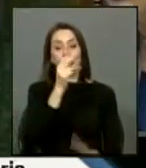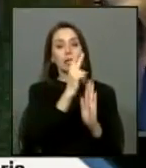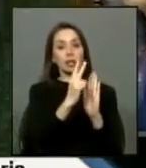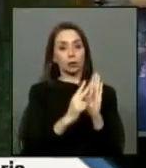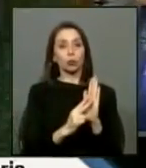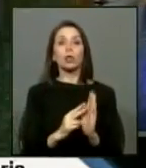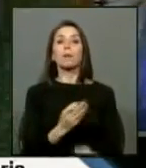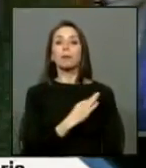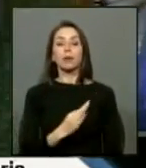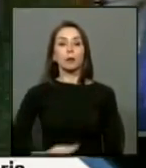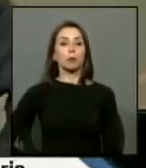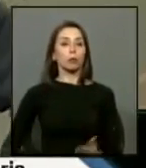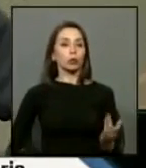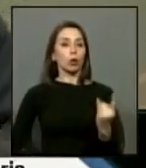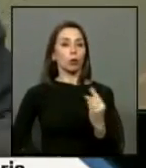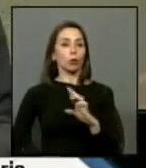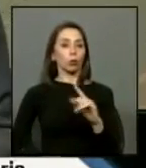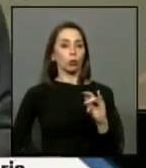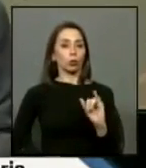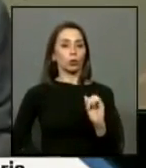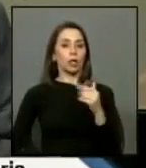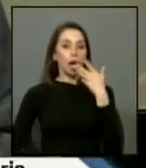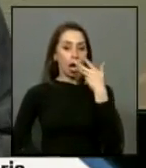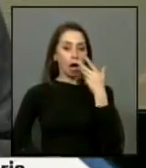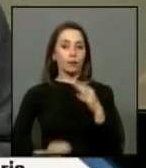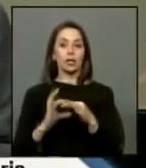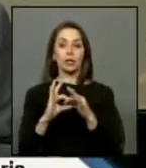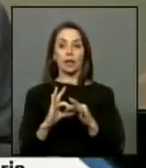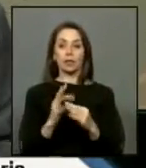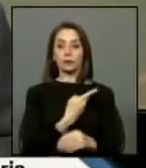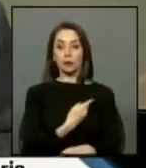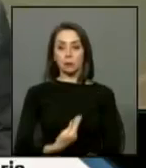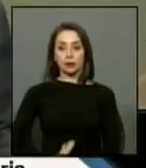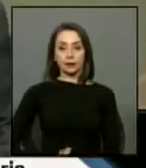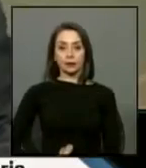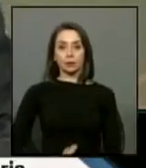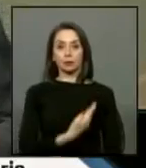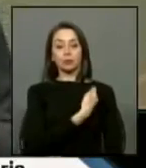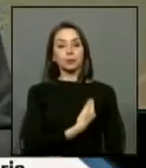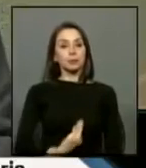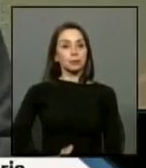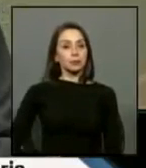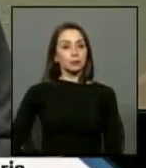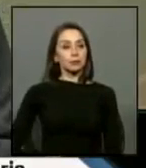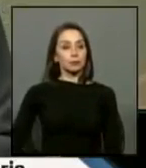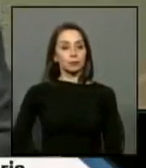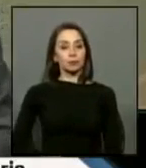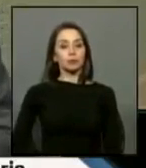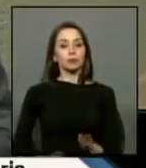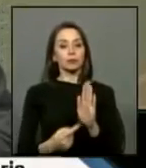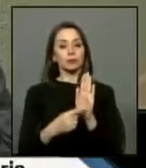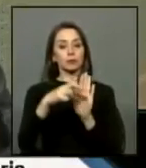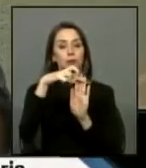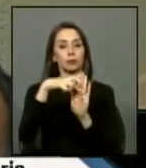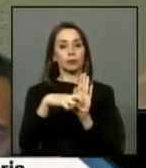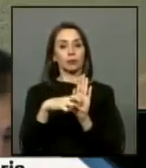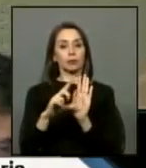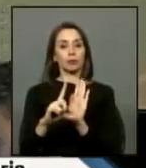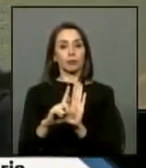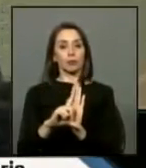Rutia tiene la palabra muchas gracias presidente presidente este proyecto de ley